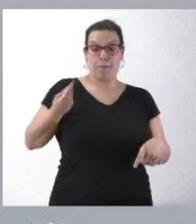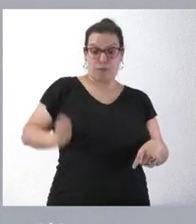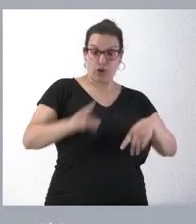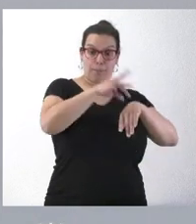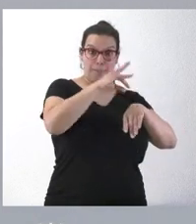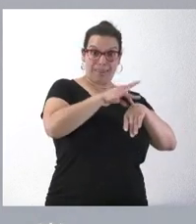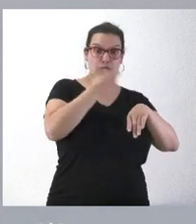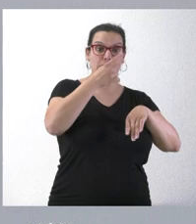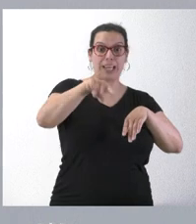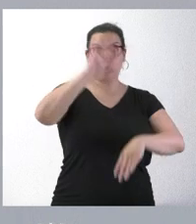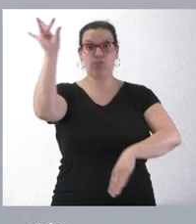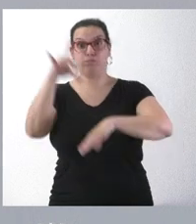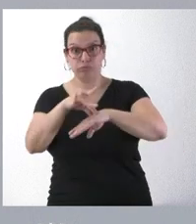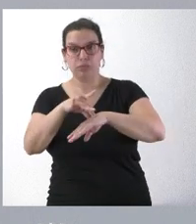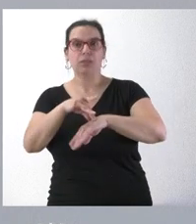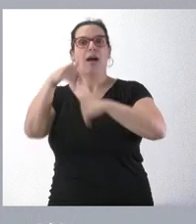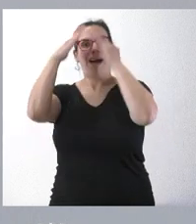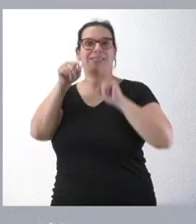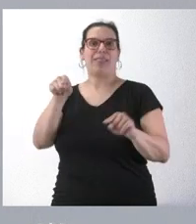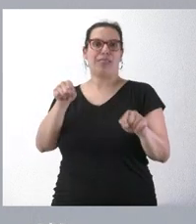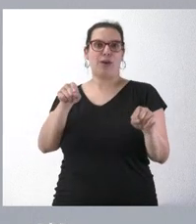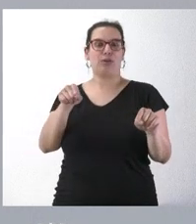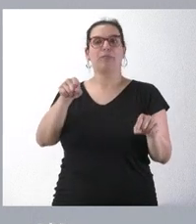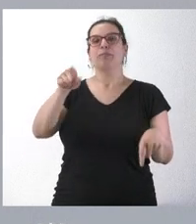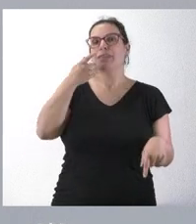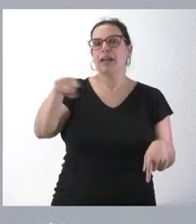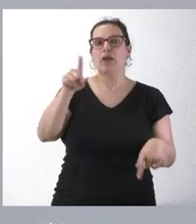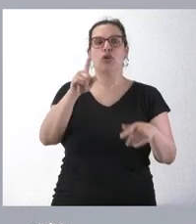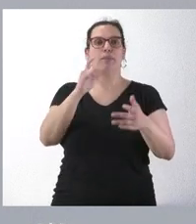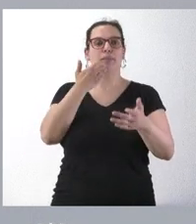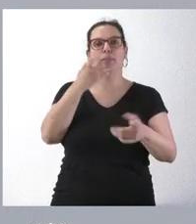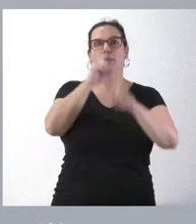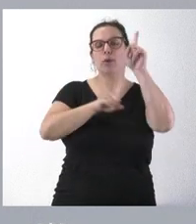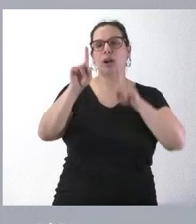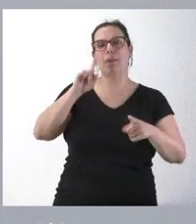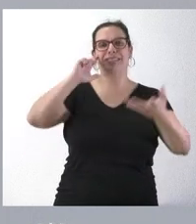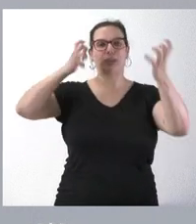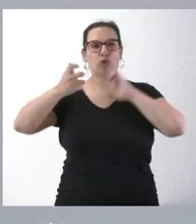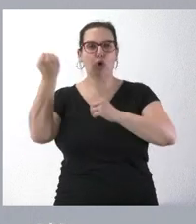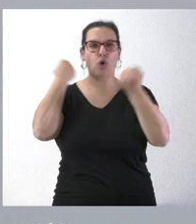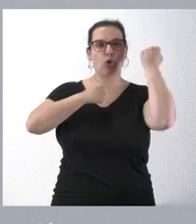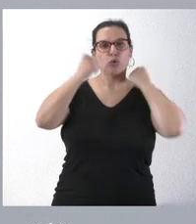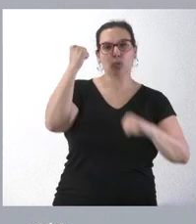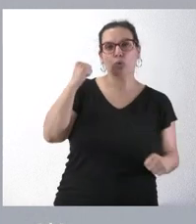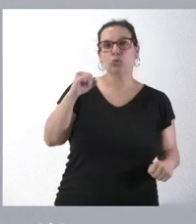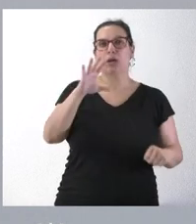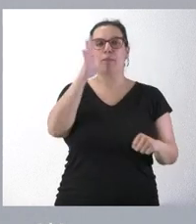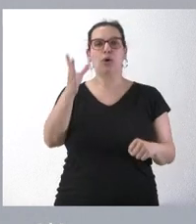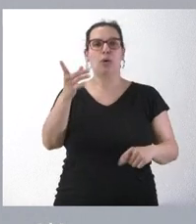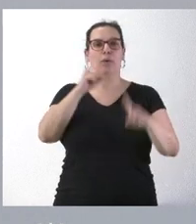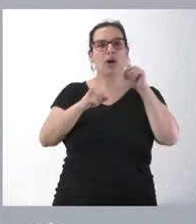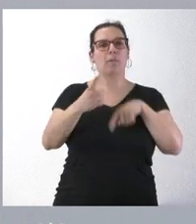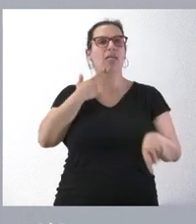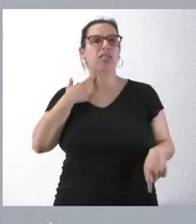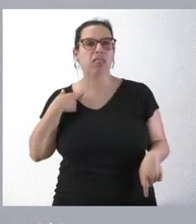ejercientes de la comunidad que se hallen en riesgo o padezcan trastornos de conducta a causa de la adicción al alcohol u otras